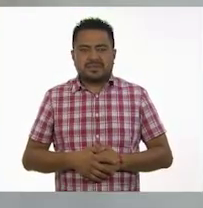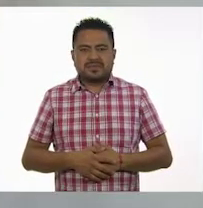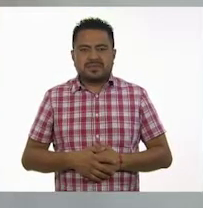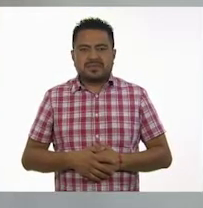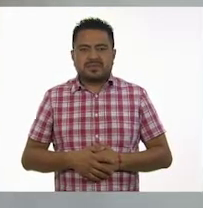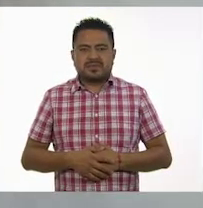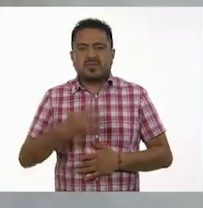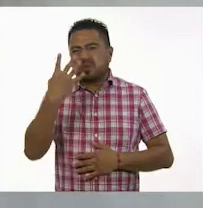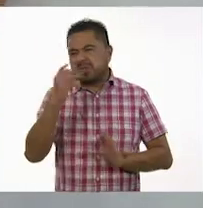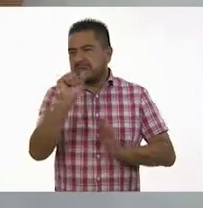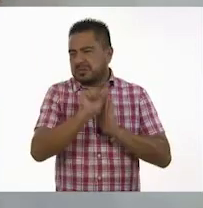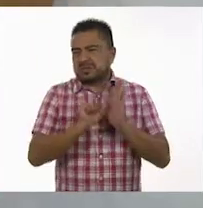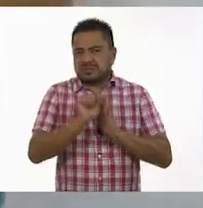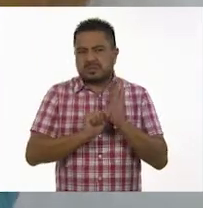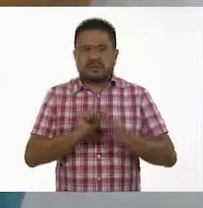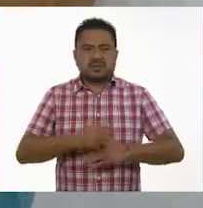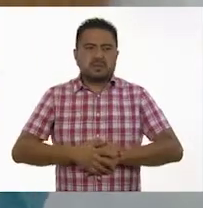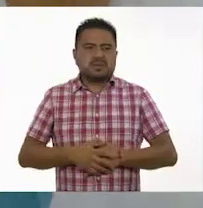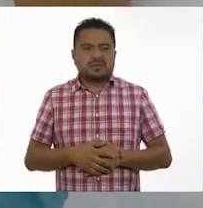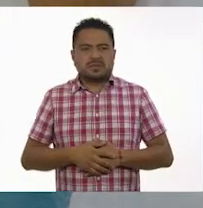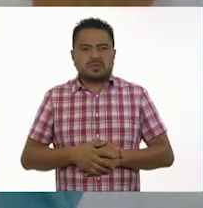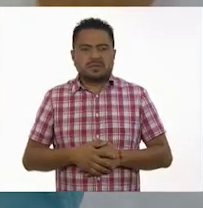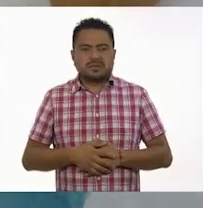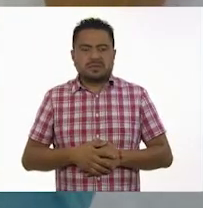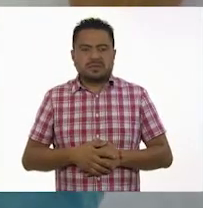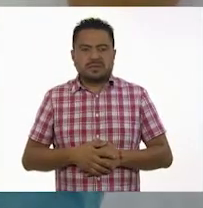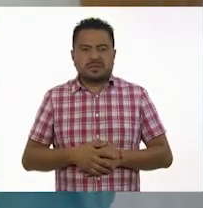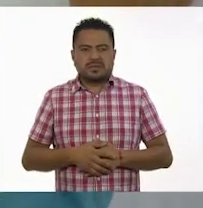Cuatro meses. Cuatro meses.